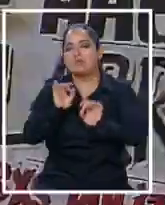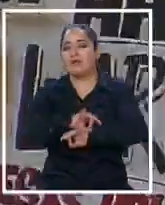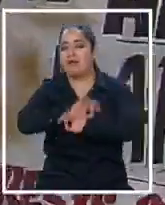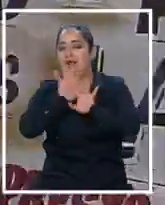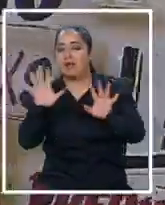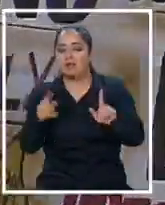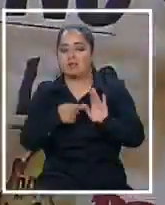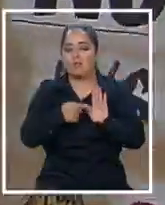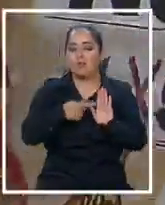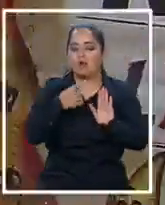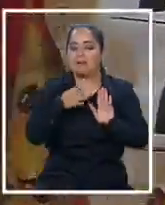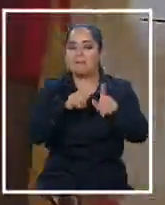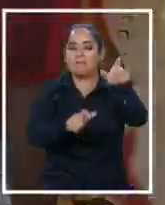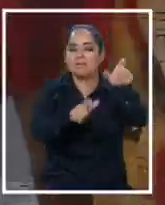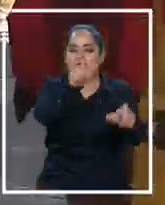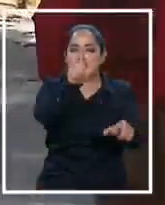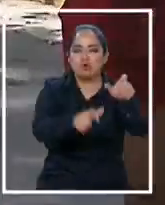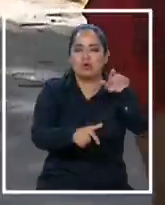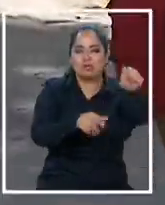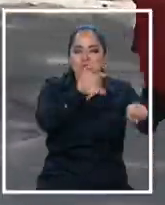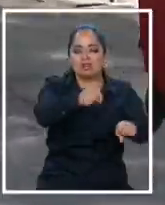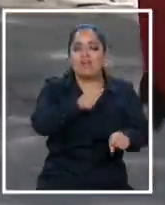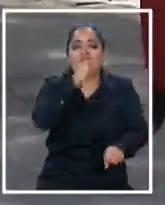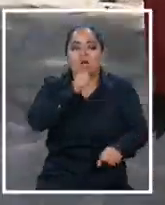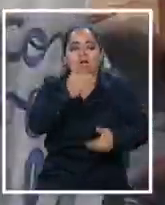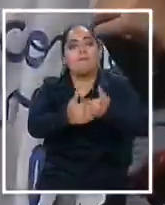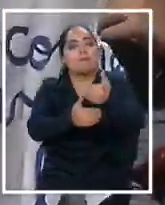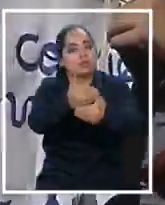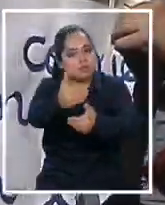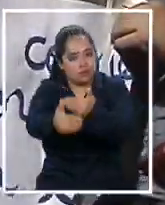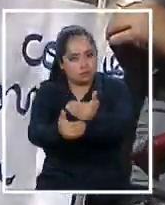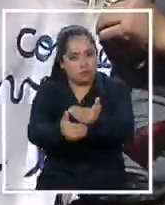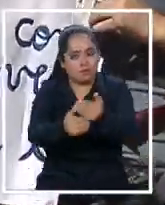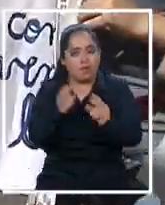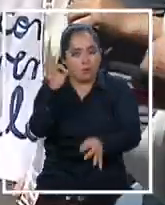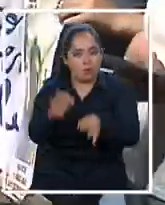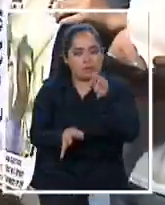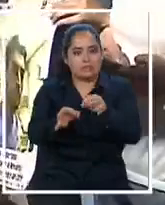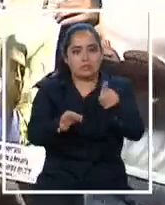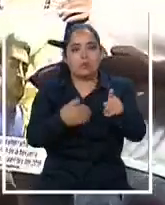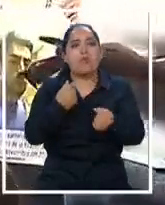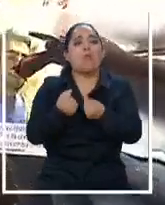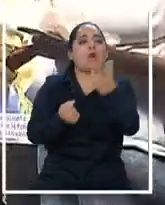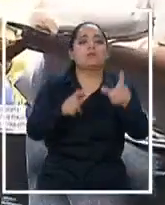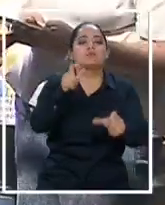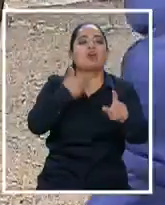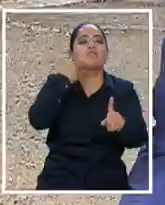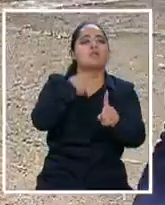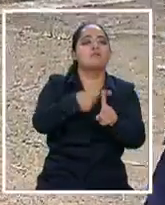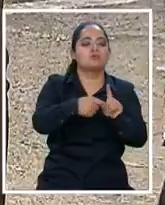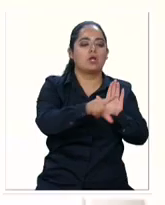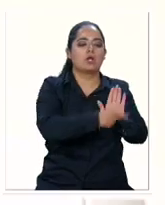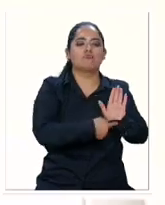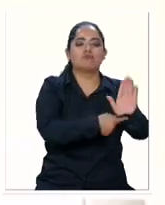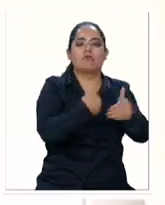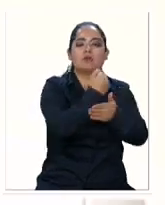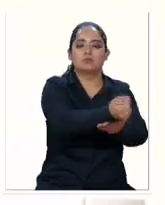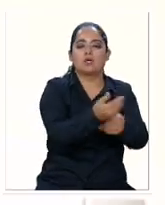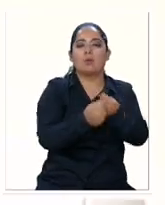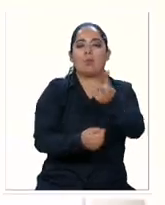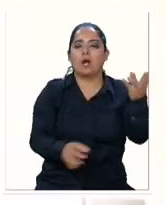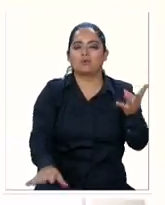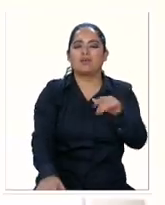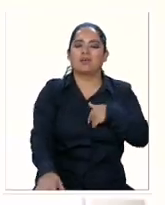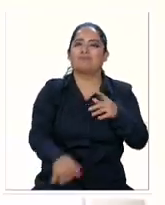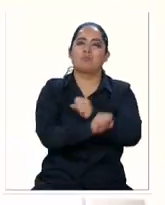de cómo aplicar el indulto a personas aún no procesadas y además cuántos serían los beneficiados por esta ley. Ha sido imposible poder